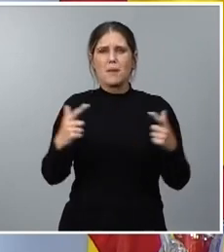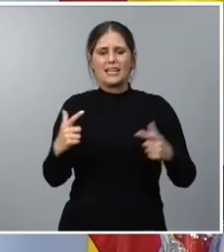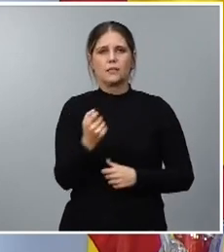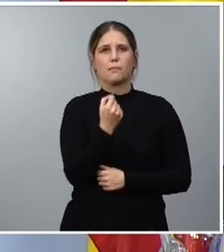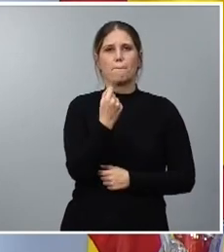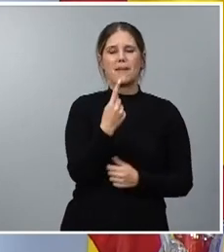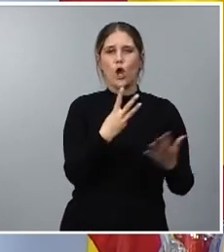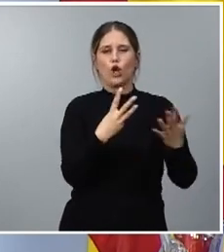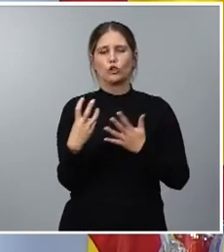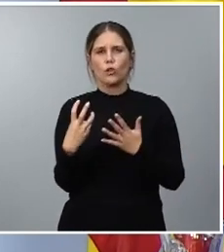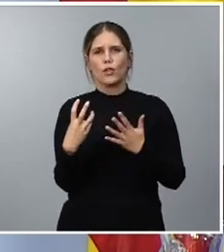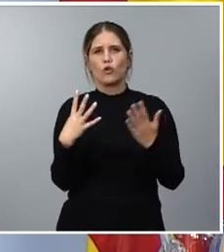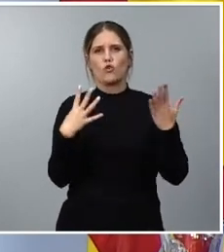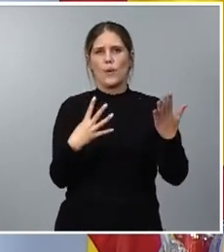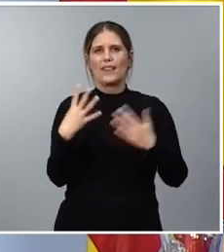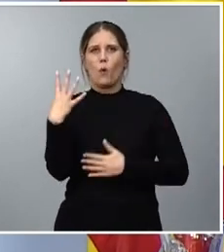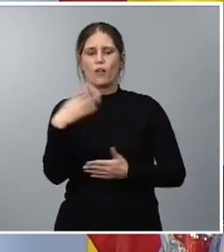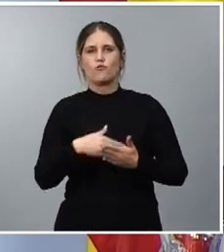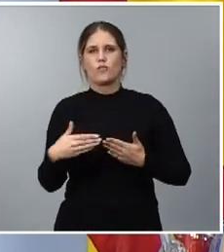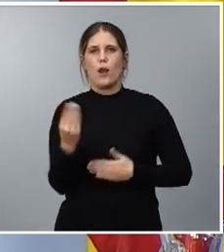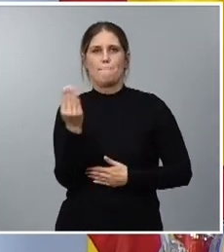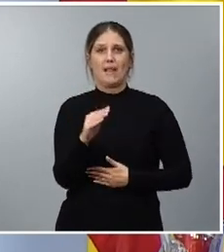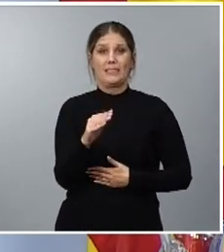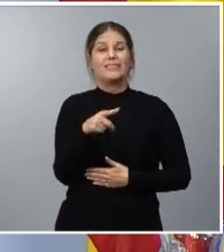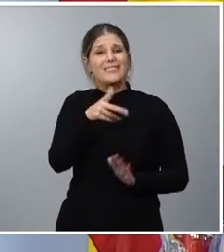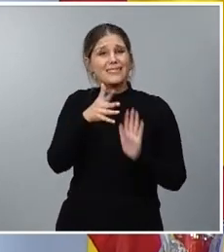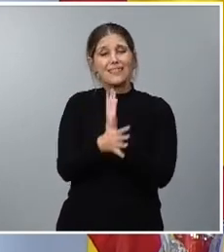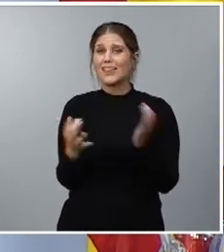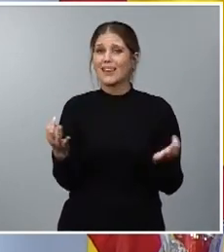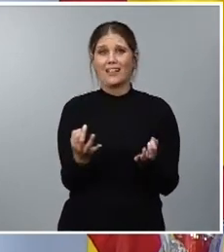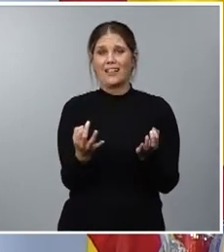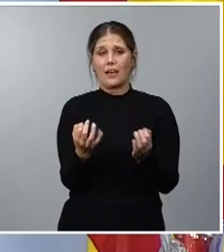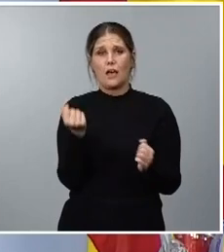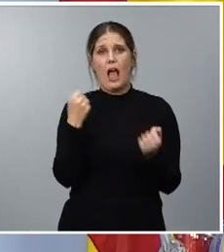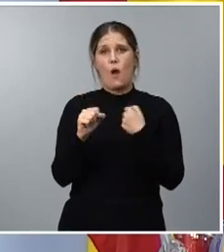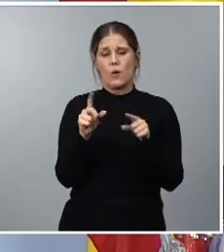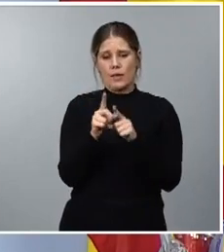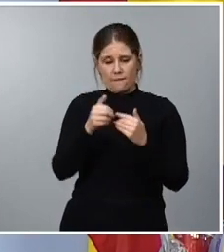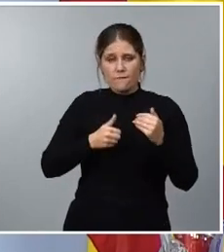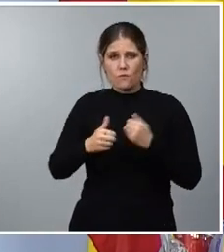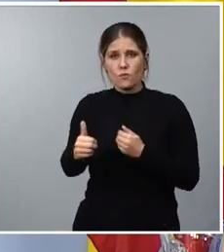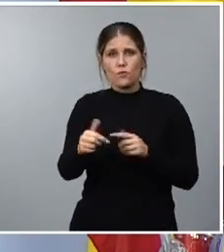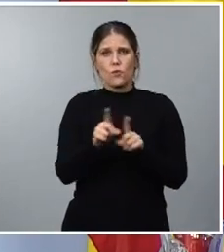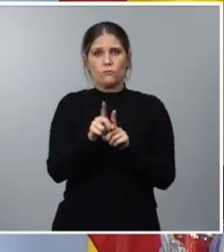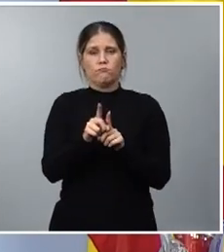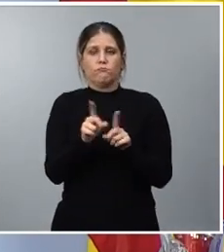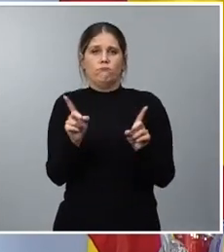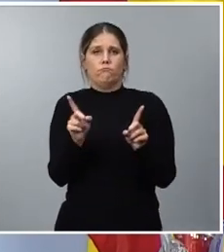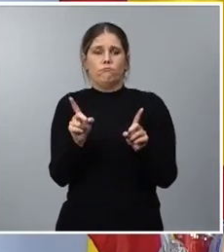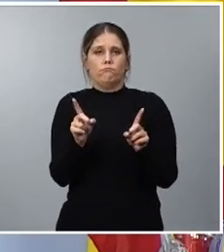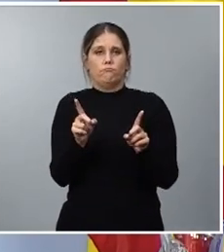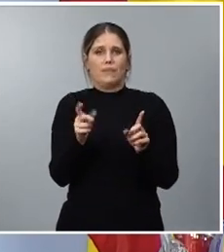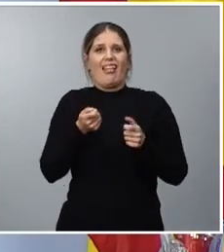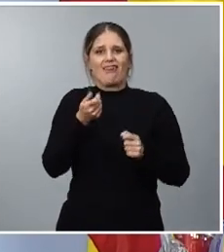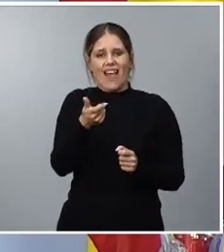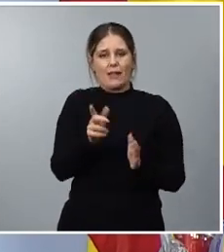.894 millones lo que significa que a pesar de que en el futuro se retiren los estímulos